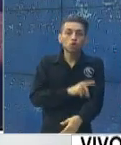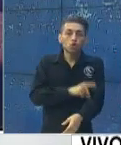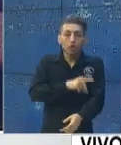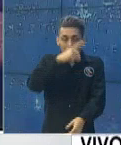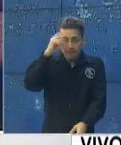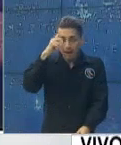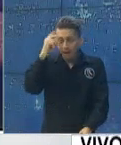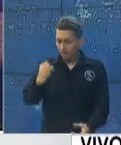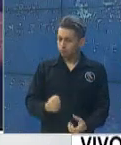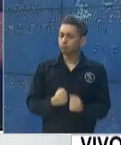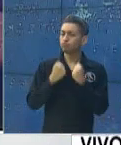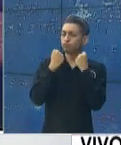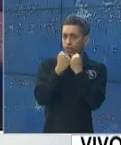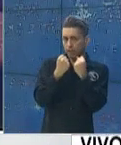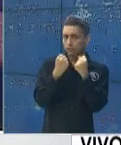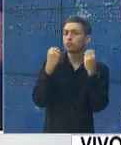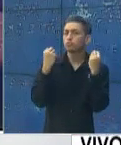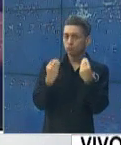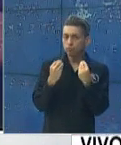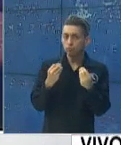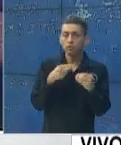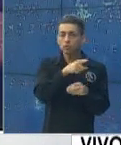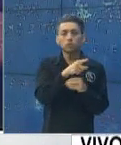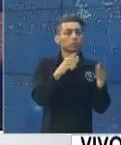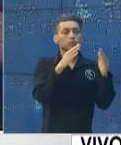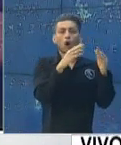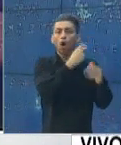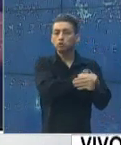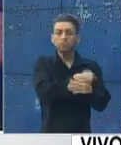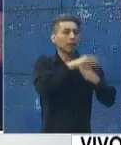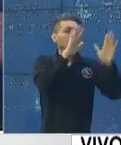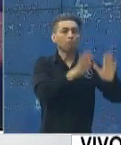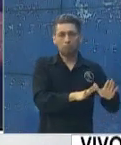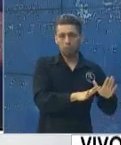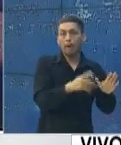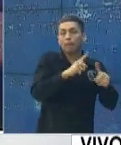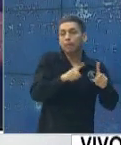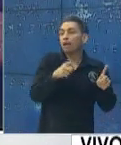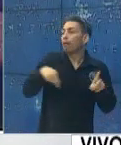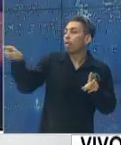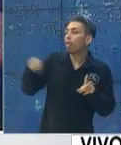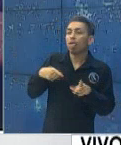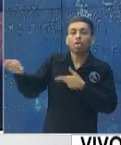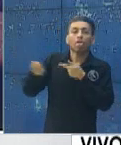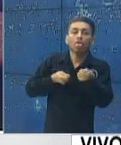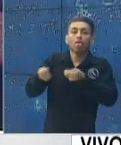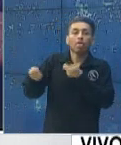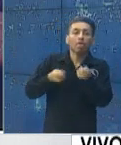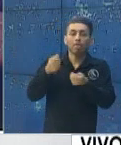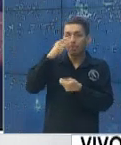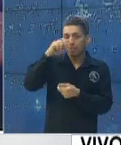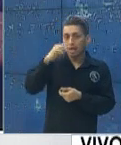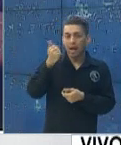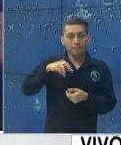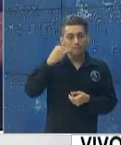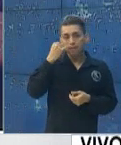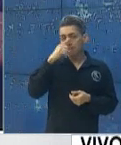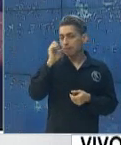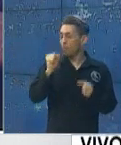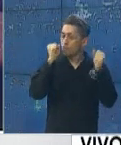con un gran esfuerzo, que no salen de ahí para ir a hacer trámites, ¿verdad? Y es totalmente inadecuado también. Entonces,